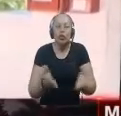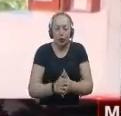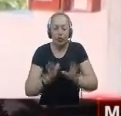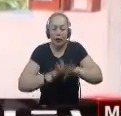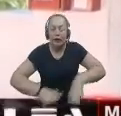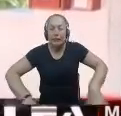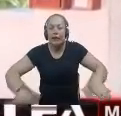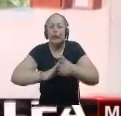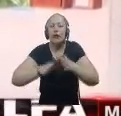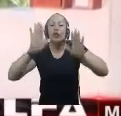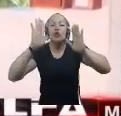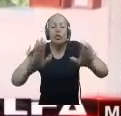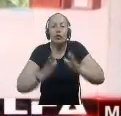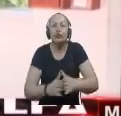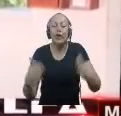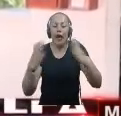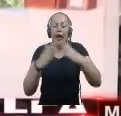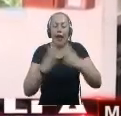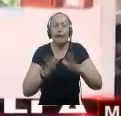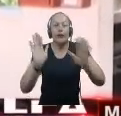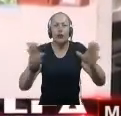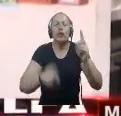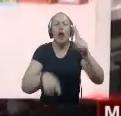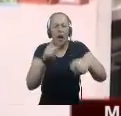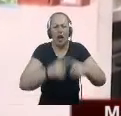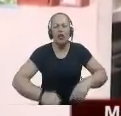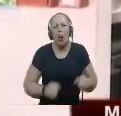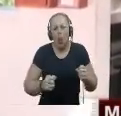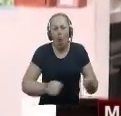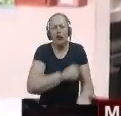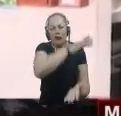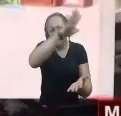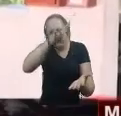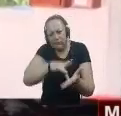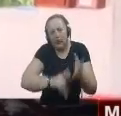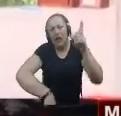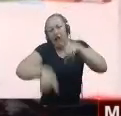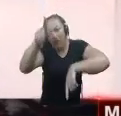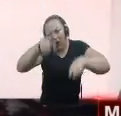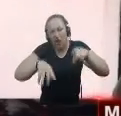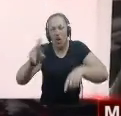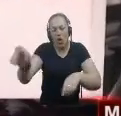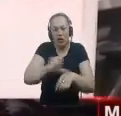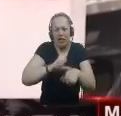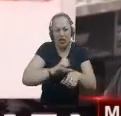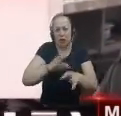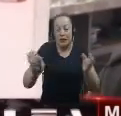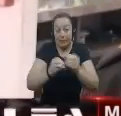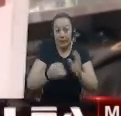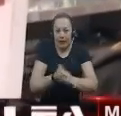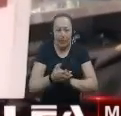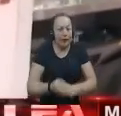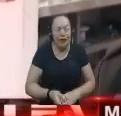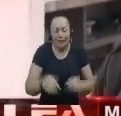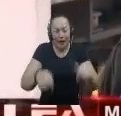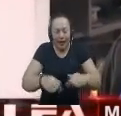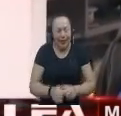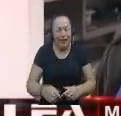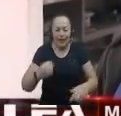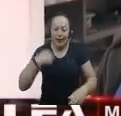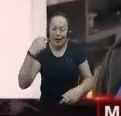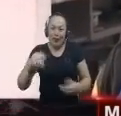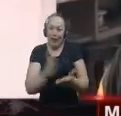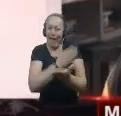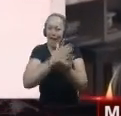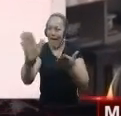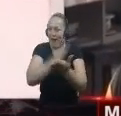Donde ellos viven Que la mayoría Pues de Bogotá Algunos de otras ciudades Para no tener novedades Hacemos el